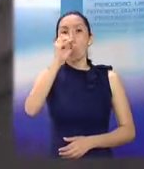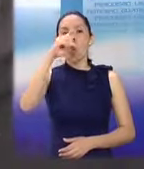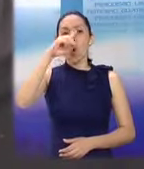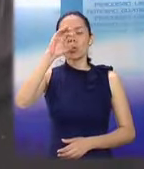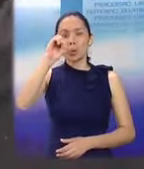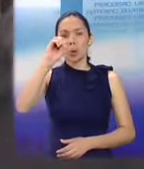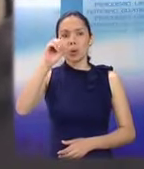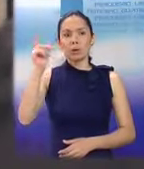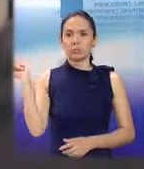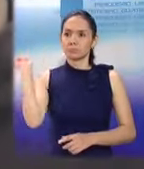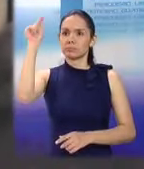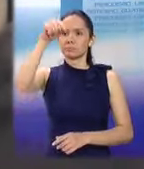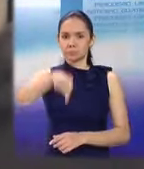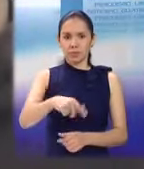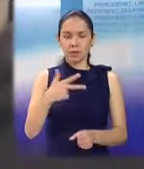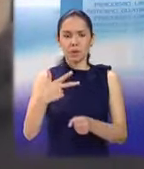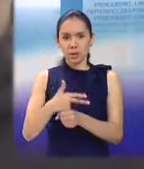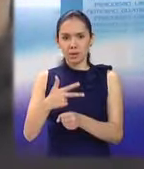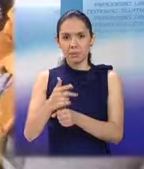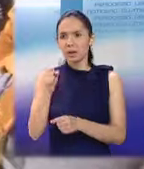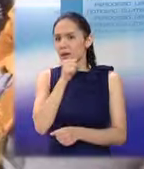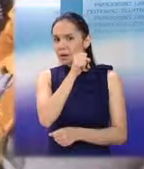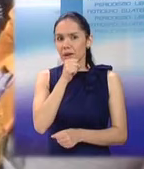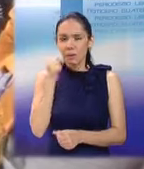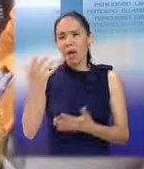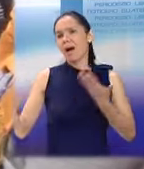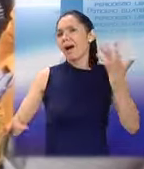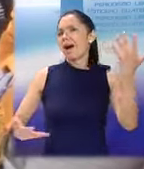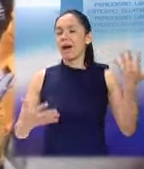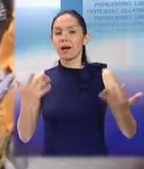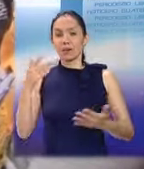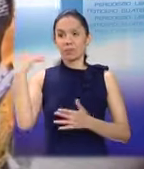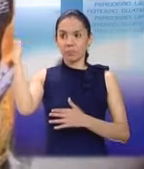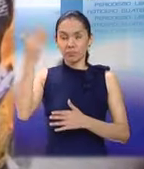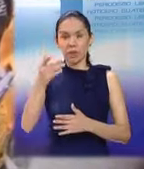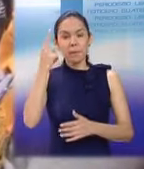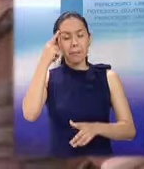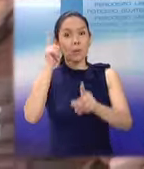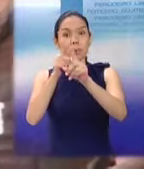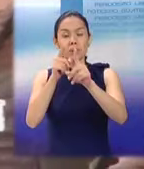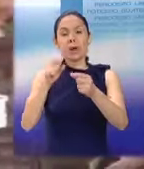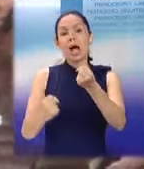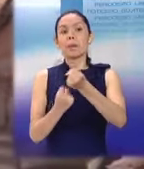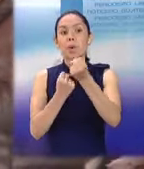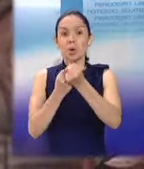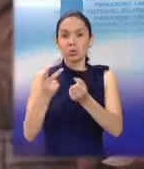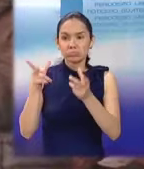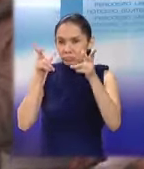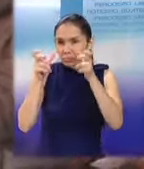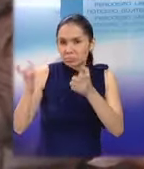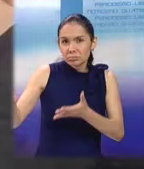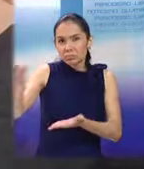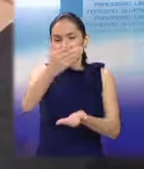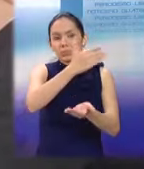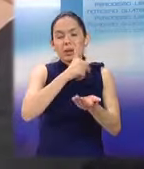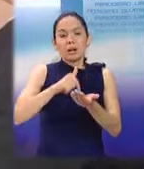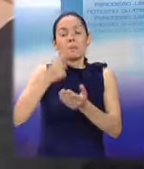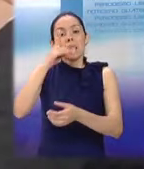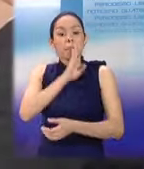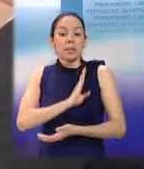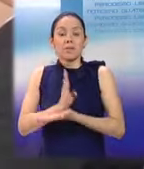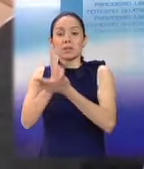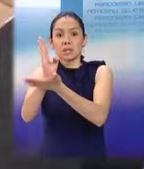grabará un video musical sobre los pueblos de la región con el objetivo de capturar ayuda para el beneficio de las